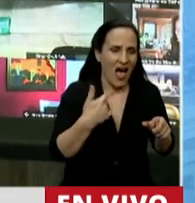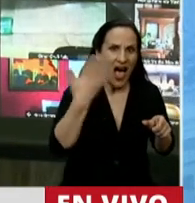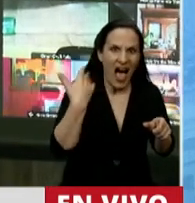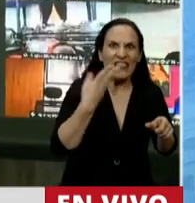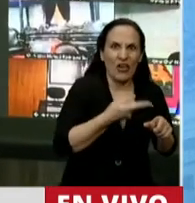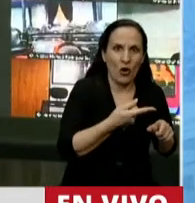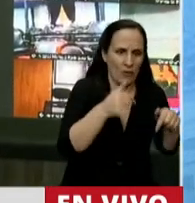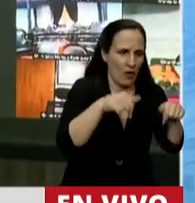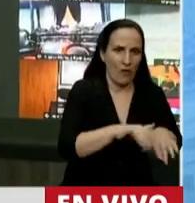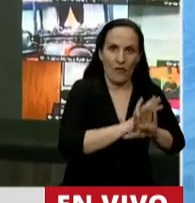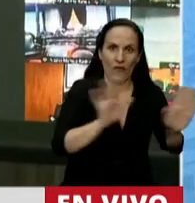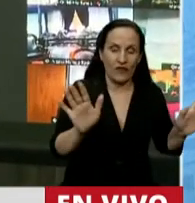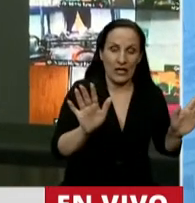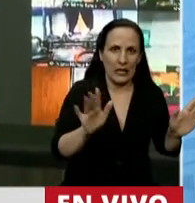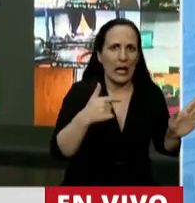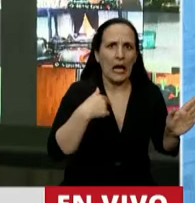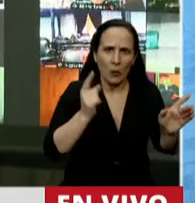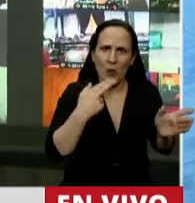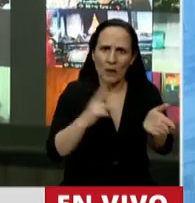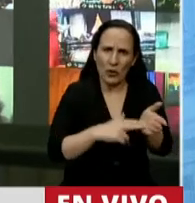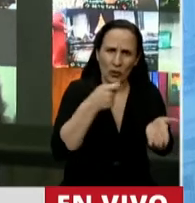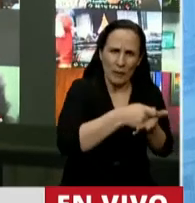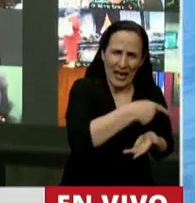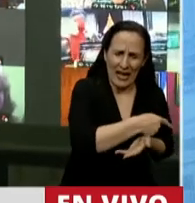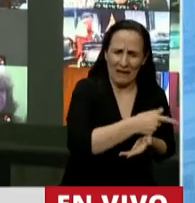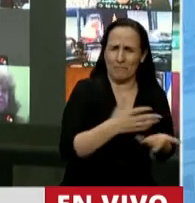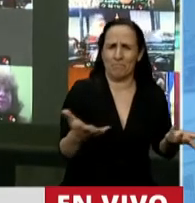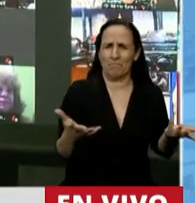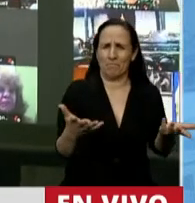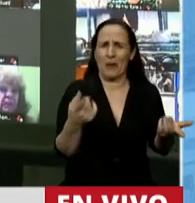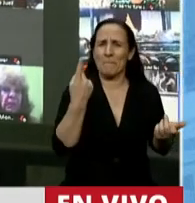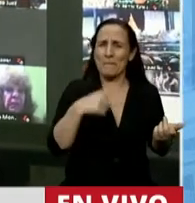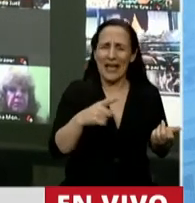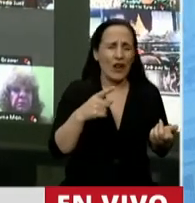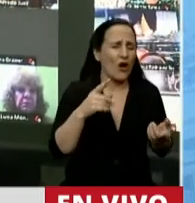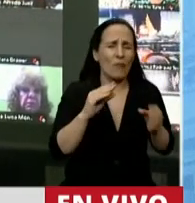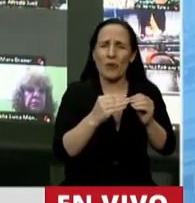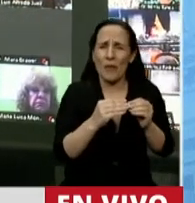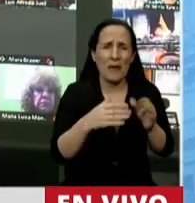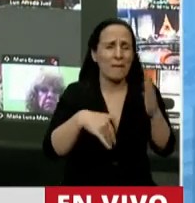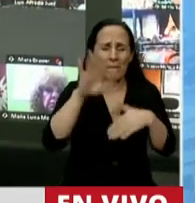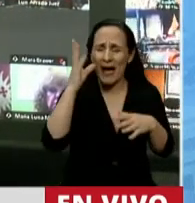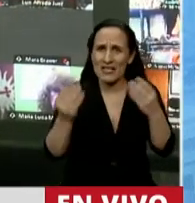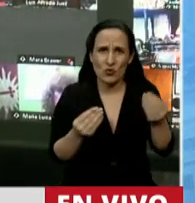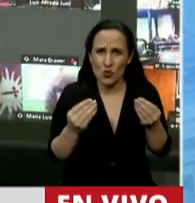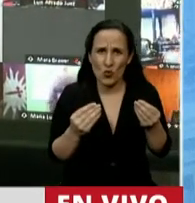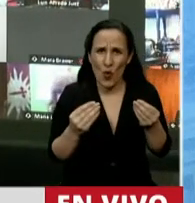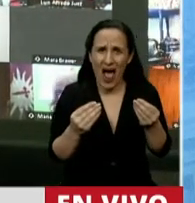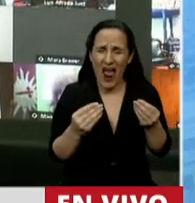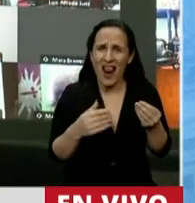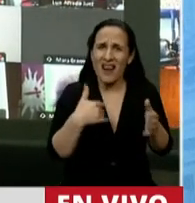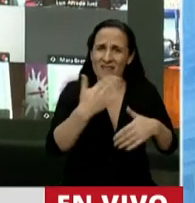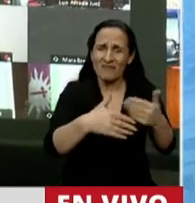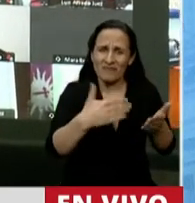Esto es inquietante. Pero sin duda el aspecto más preocupante es el económico productivo. Estamos frustrando el